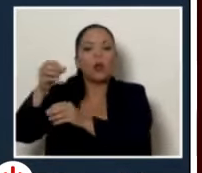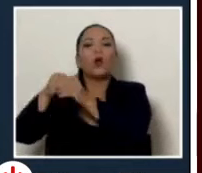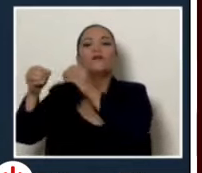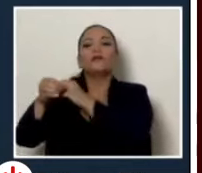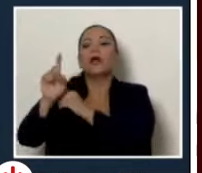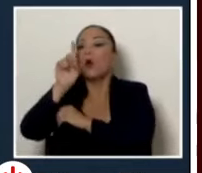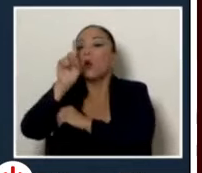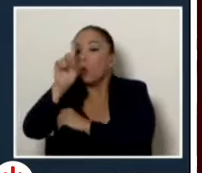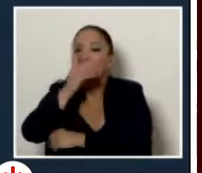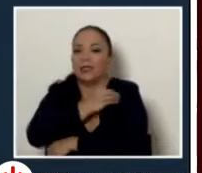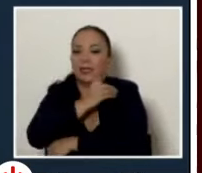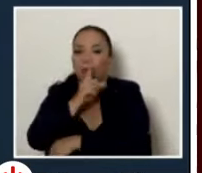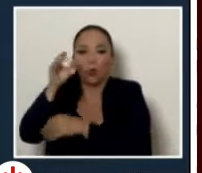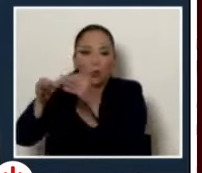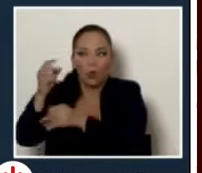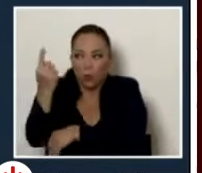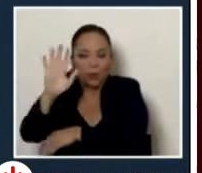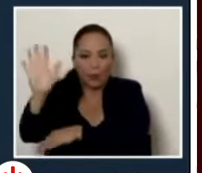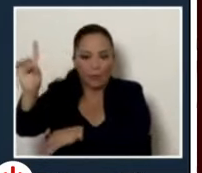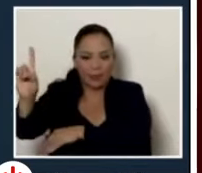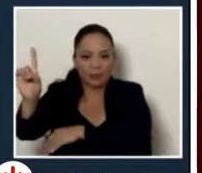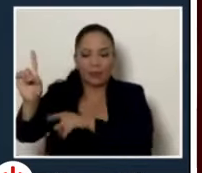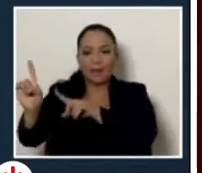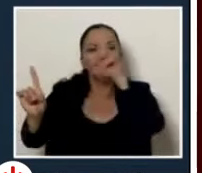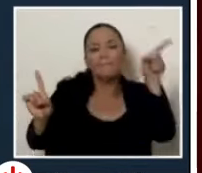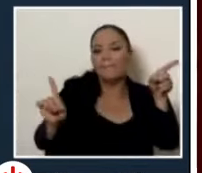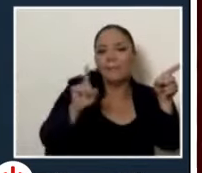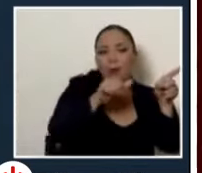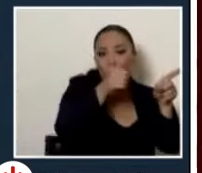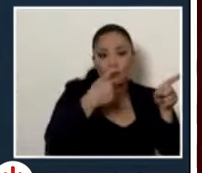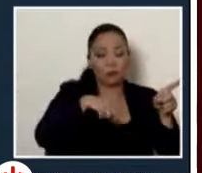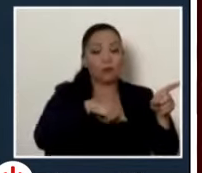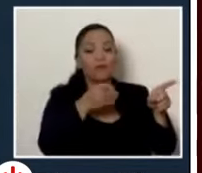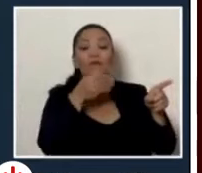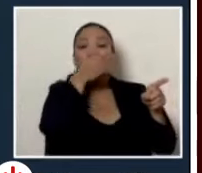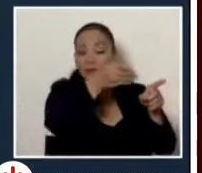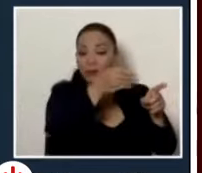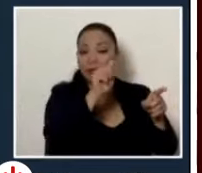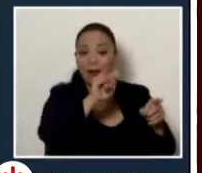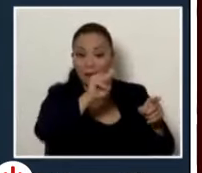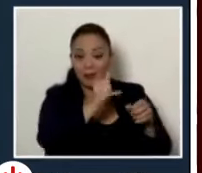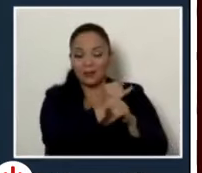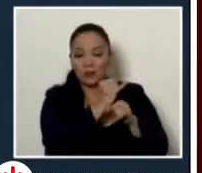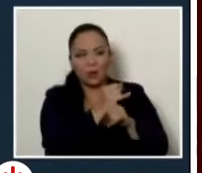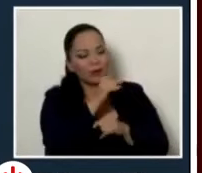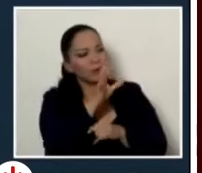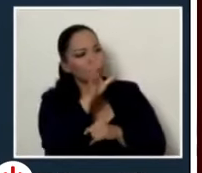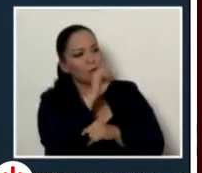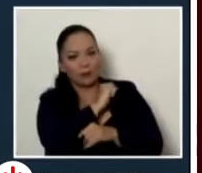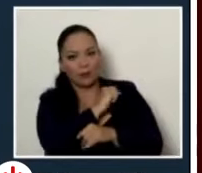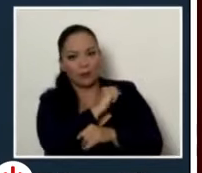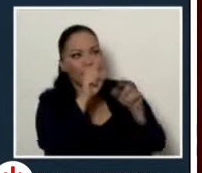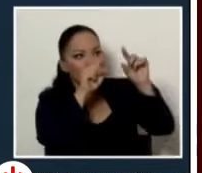un director jurídico correcto pero en la práctica cuando fuimos al campo a la institución nos encontramos que esa